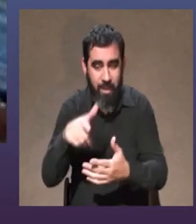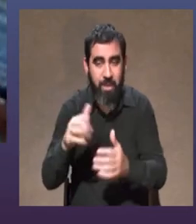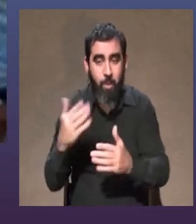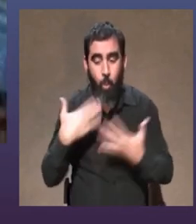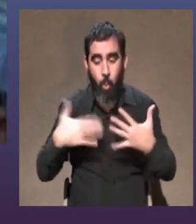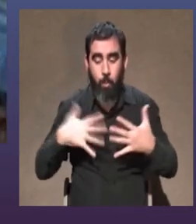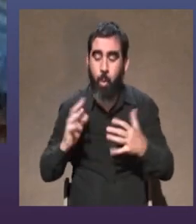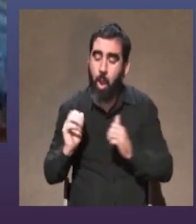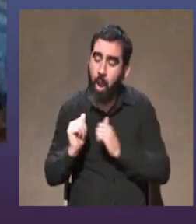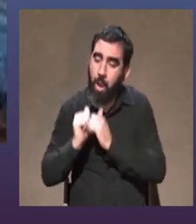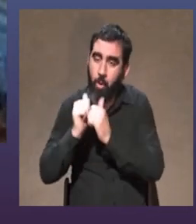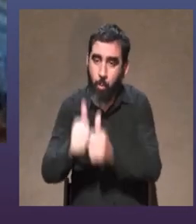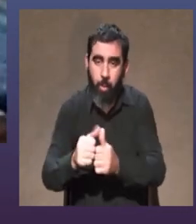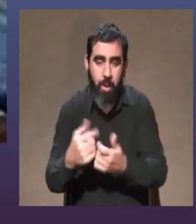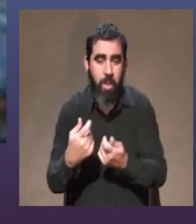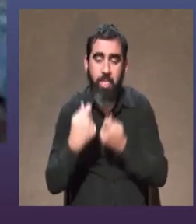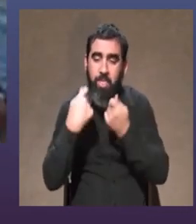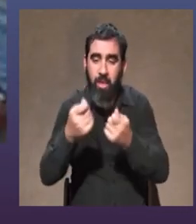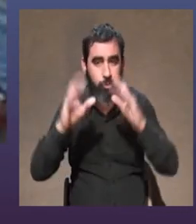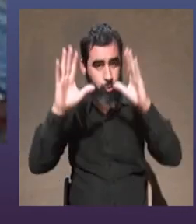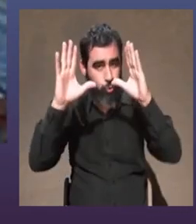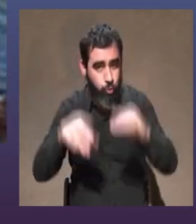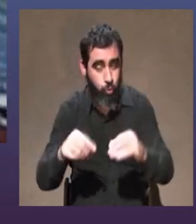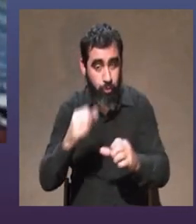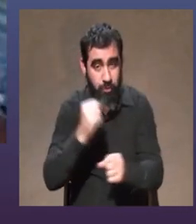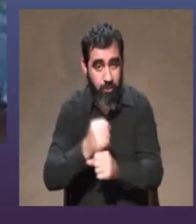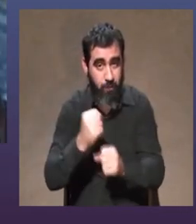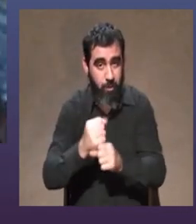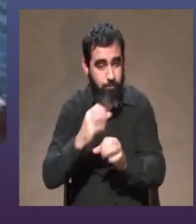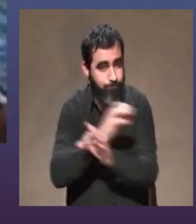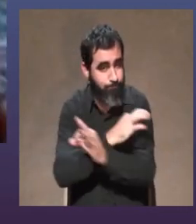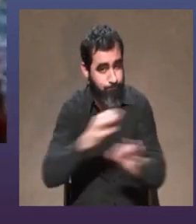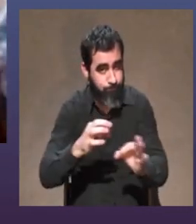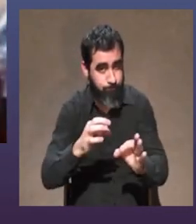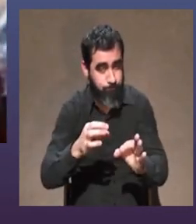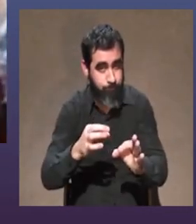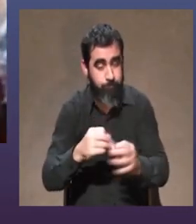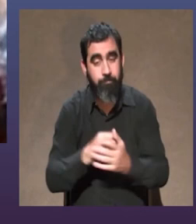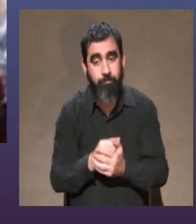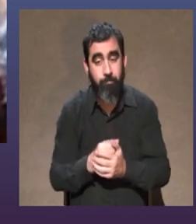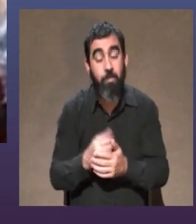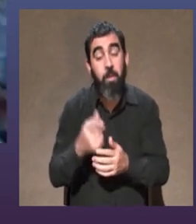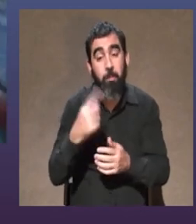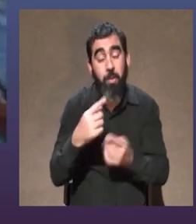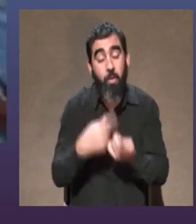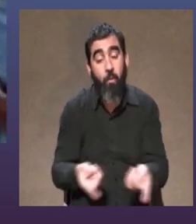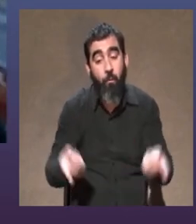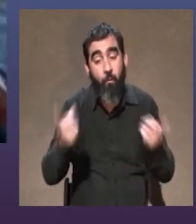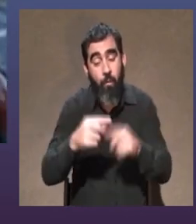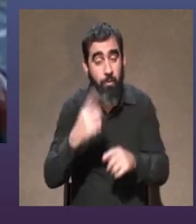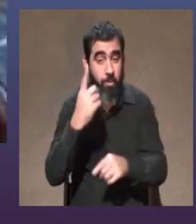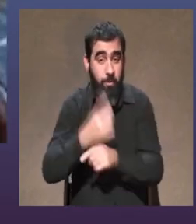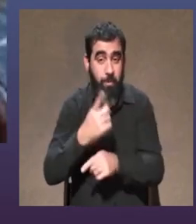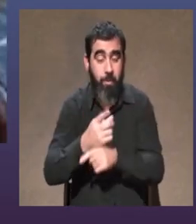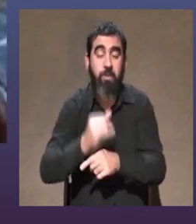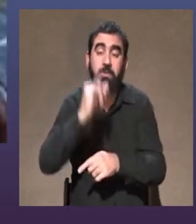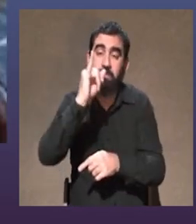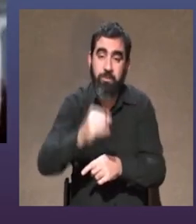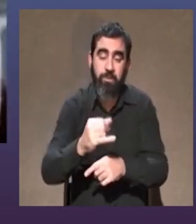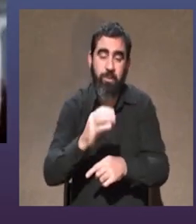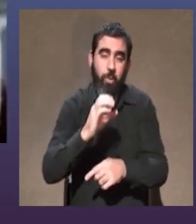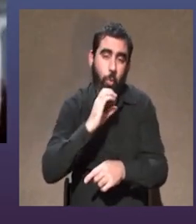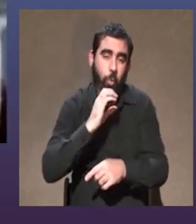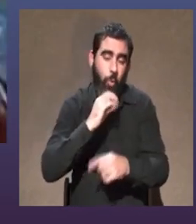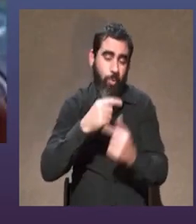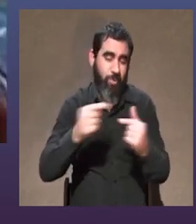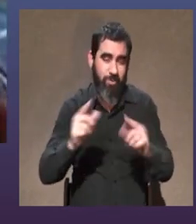el cuerpo acompaña creo que ahí la entrega es absoluta y cuando el trabajo adquiere plenitud pero volviendo a lo del principio sí